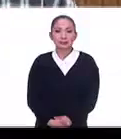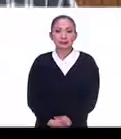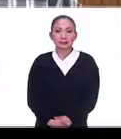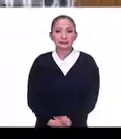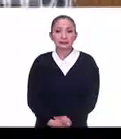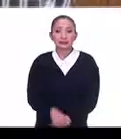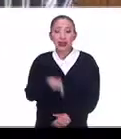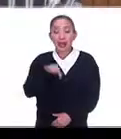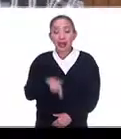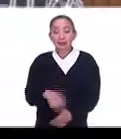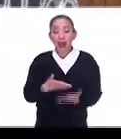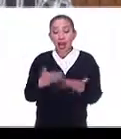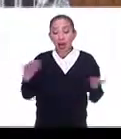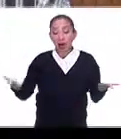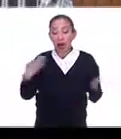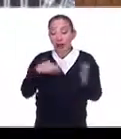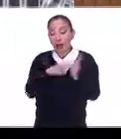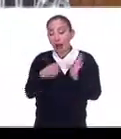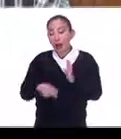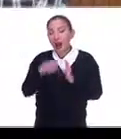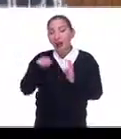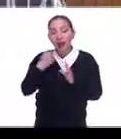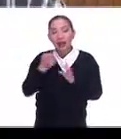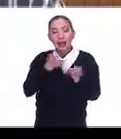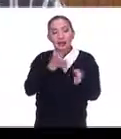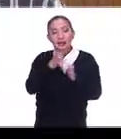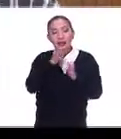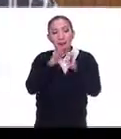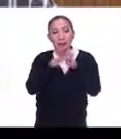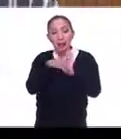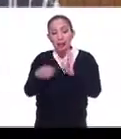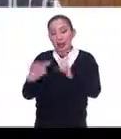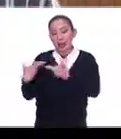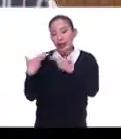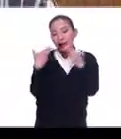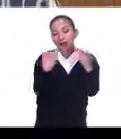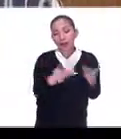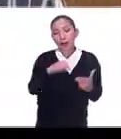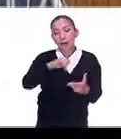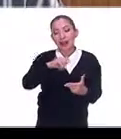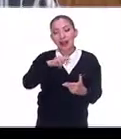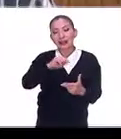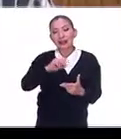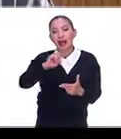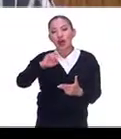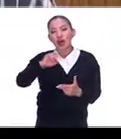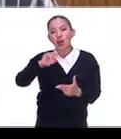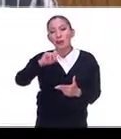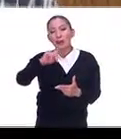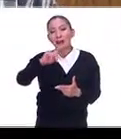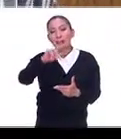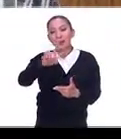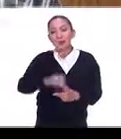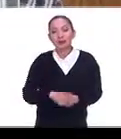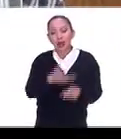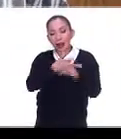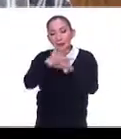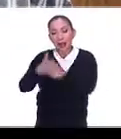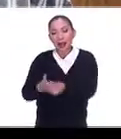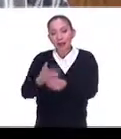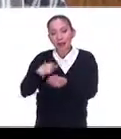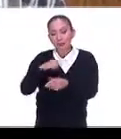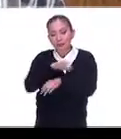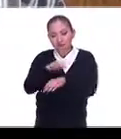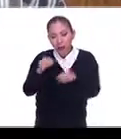Esta obra que se comenta, este ejercicio periodístico, es el legado que nos deja Margarita Ropesa. En la cámara y